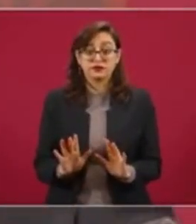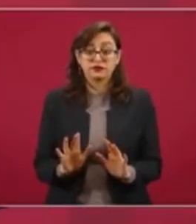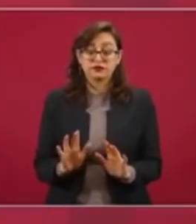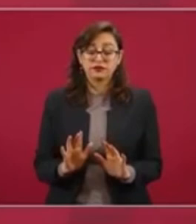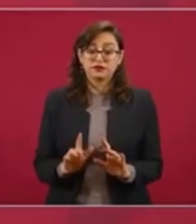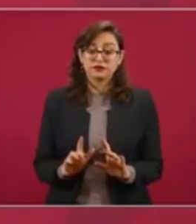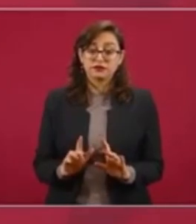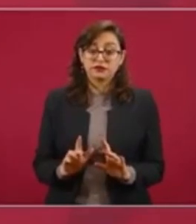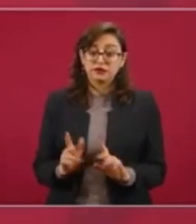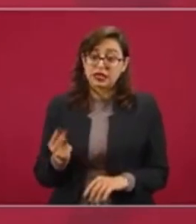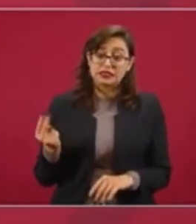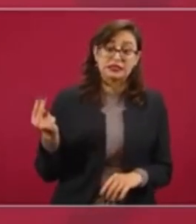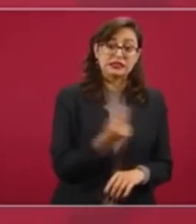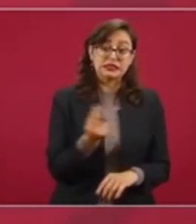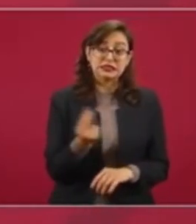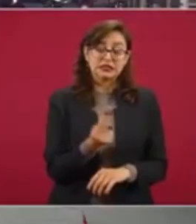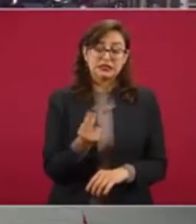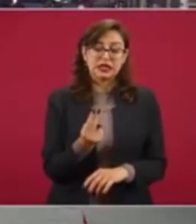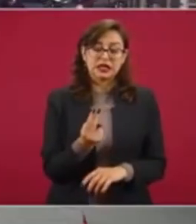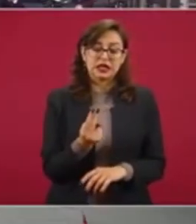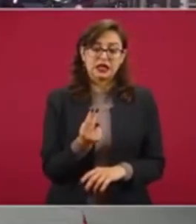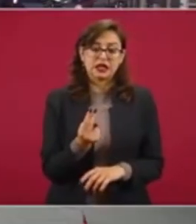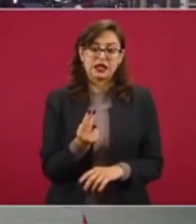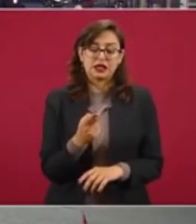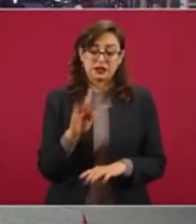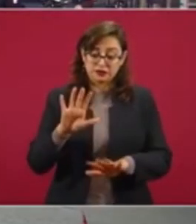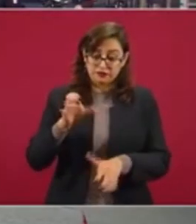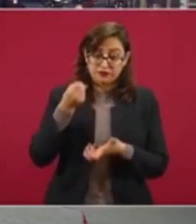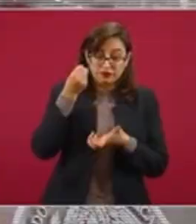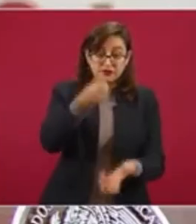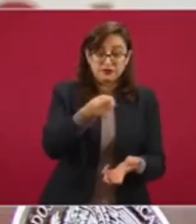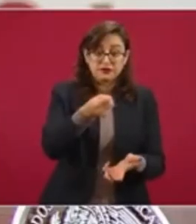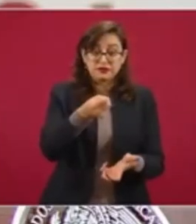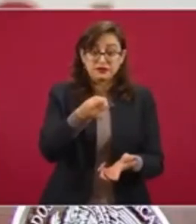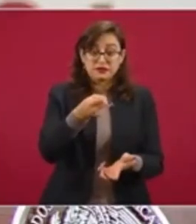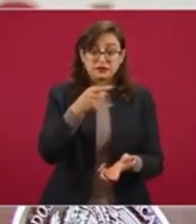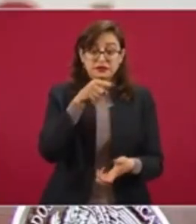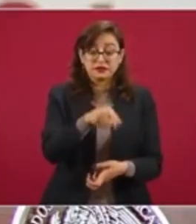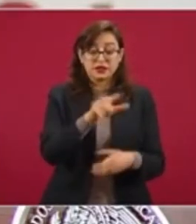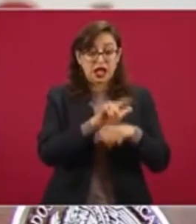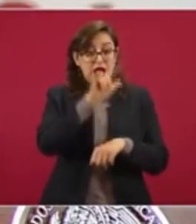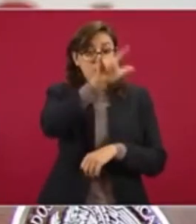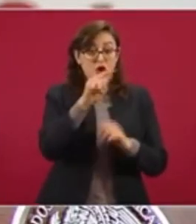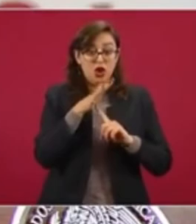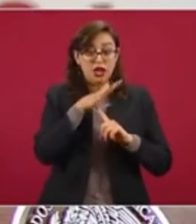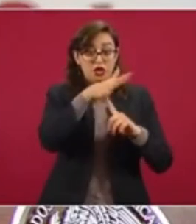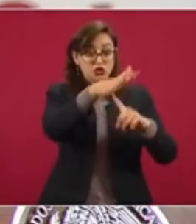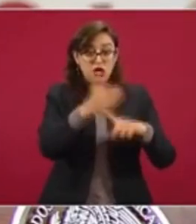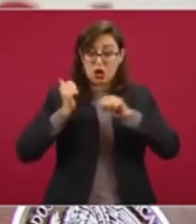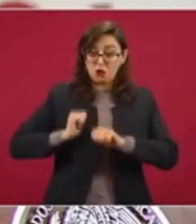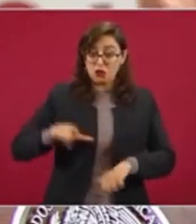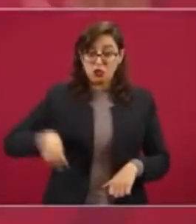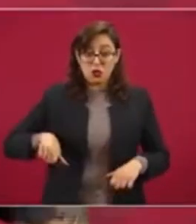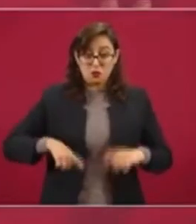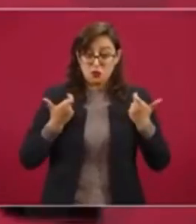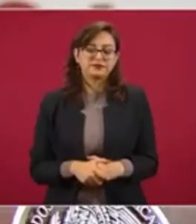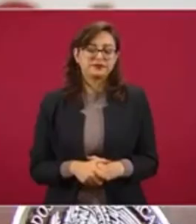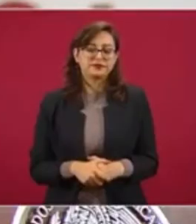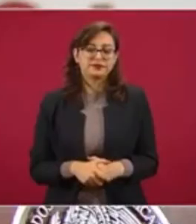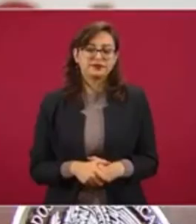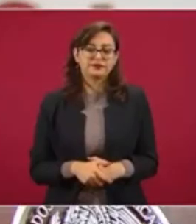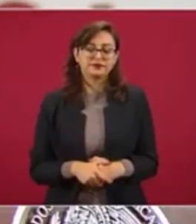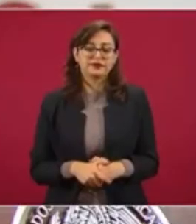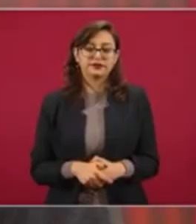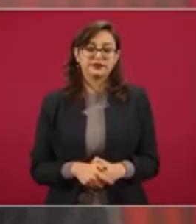si se necesitan recursos para mantener la flotilla de aviones, helicópteros, para los altos funcionarios públicos, no hay.